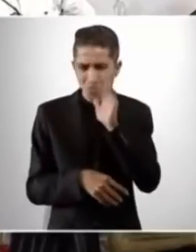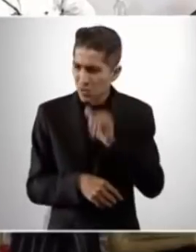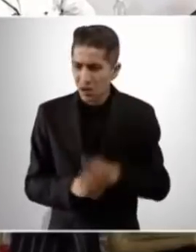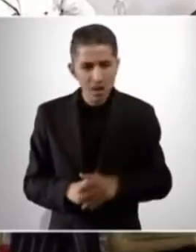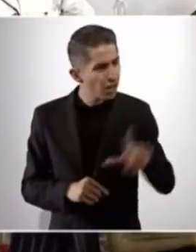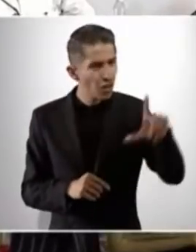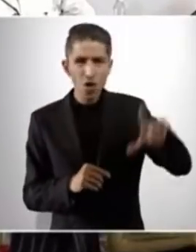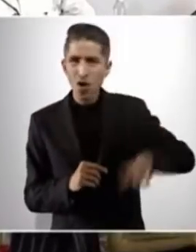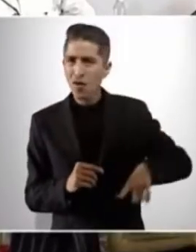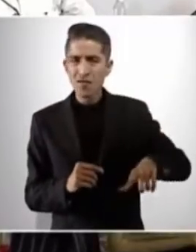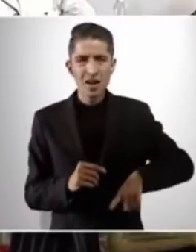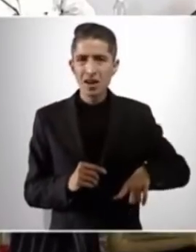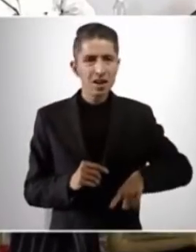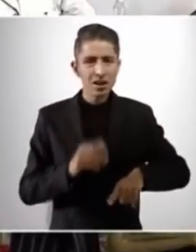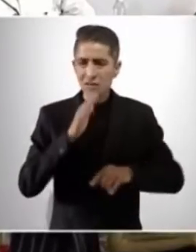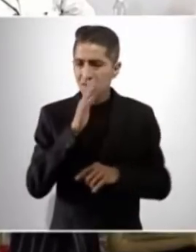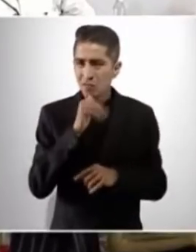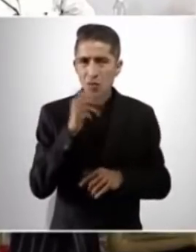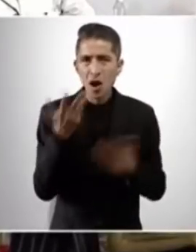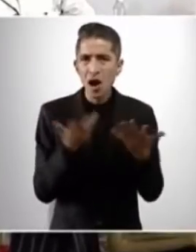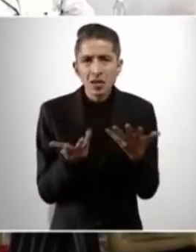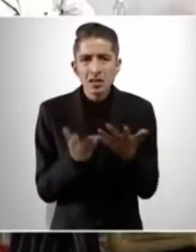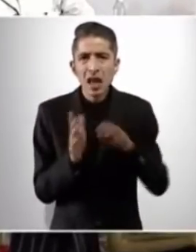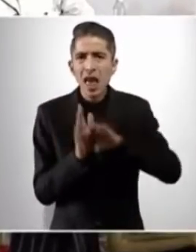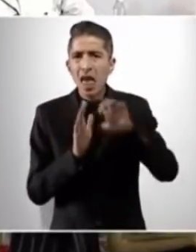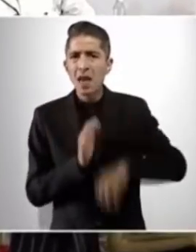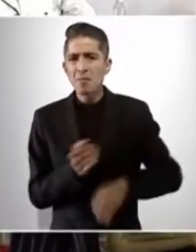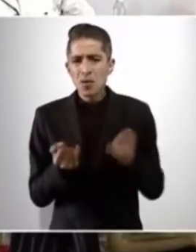gobierno dar ese mal ejemplo.